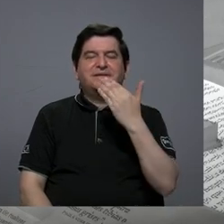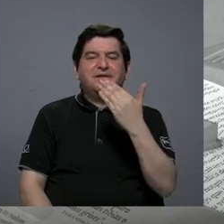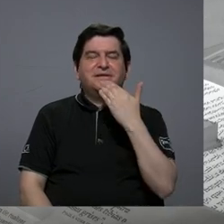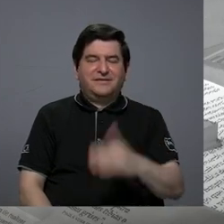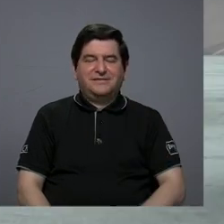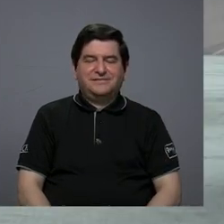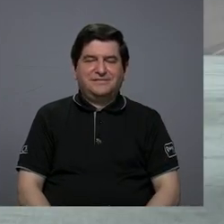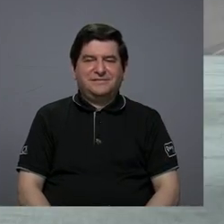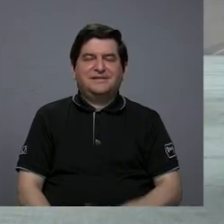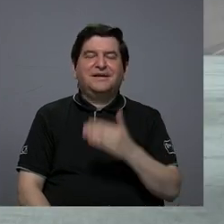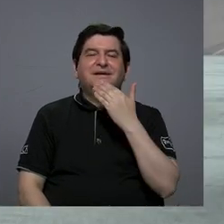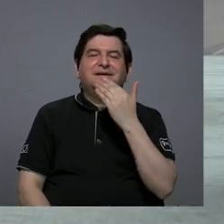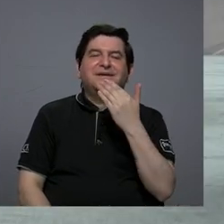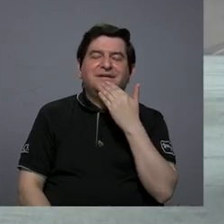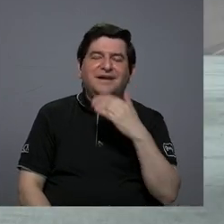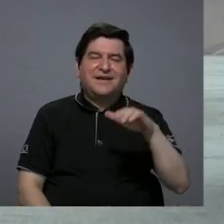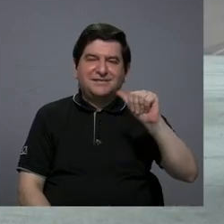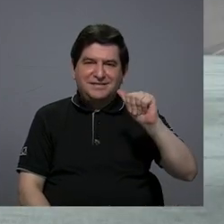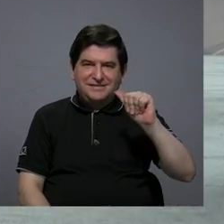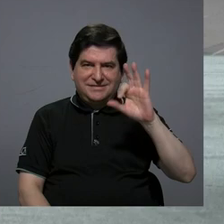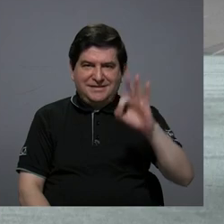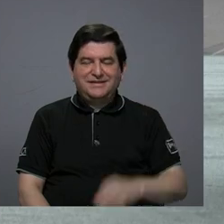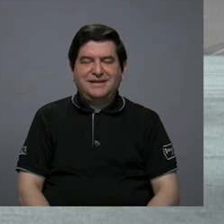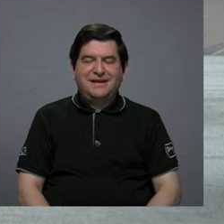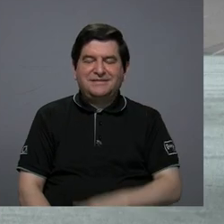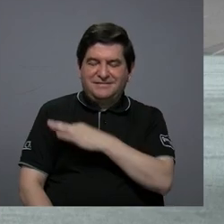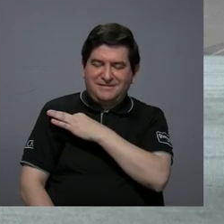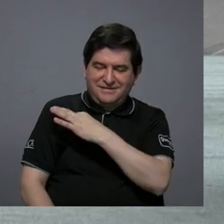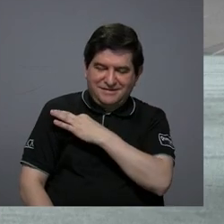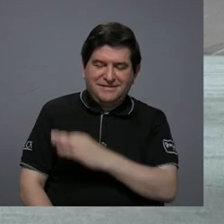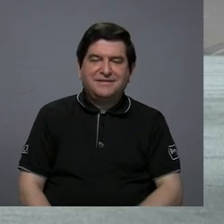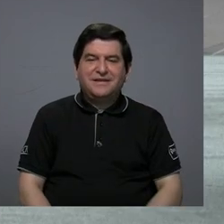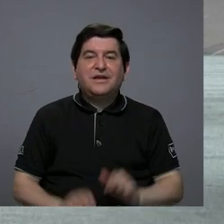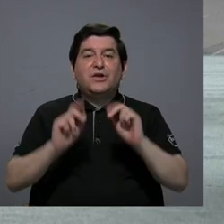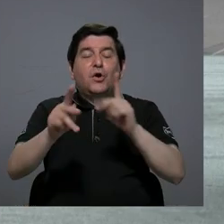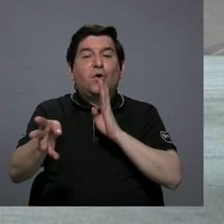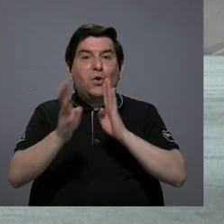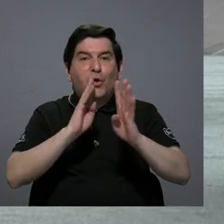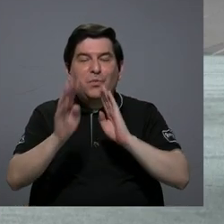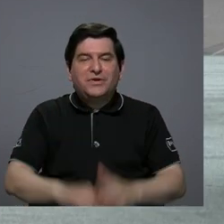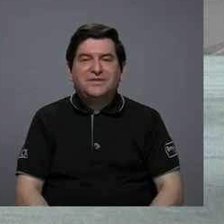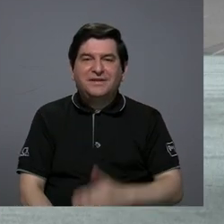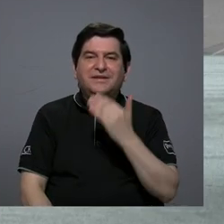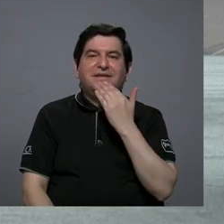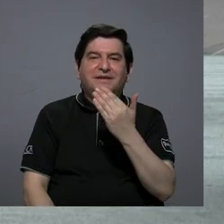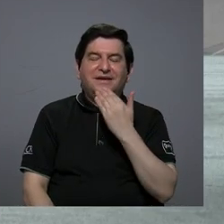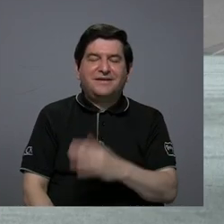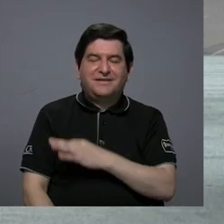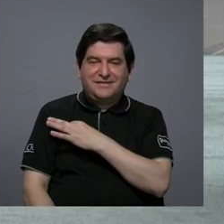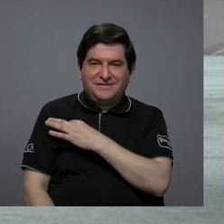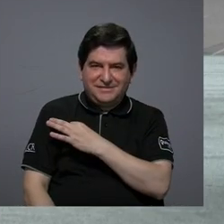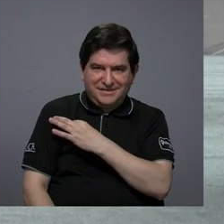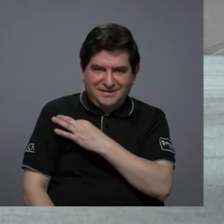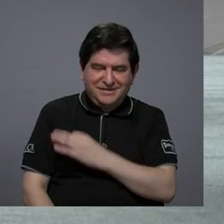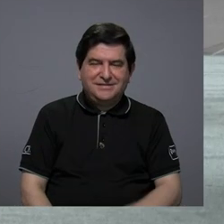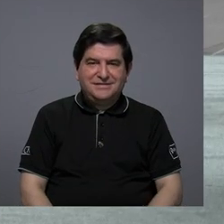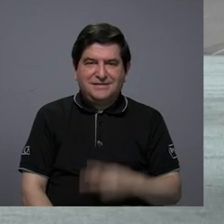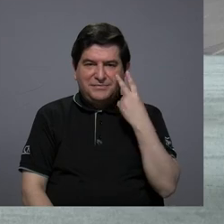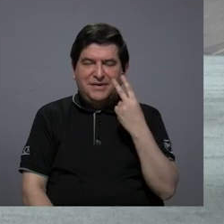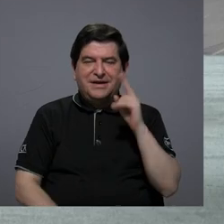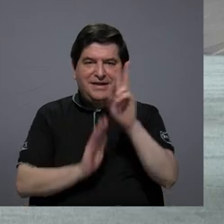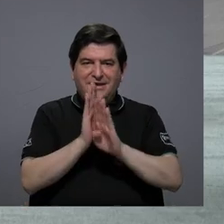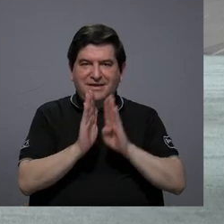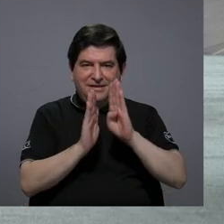gracias doña Mónica muchas gracias Alejandra por esta invitación y posibilidad de hablar y muchas gracias por la invitación a ver el